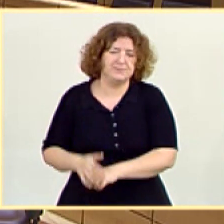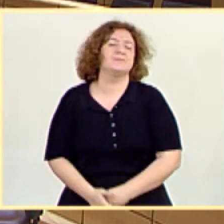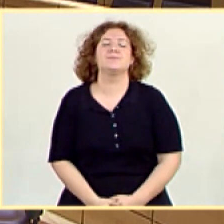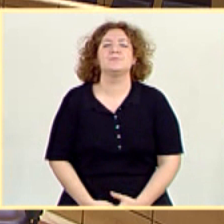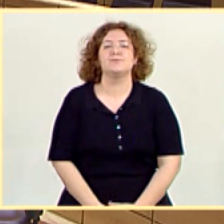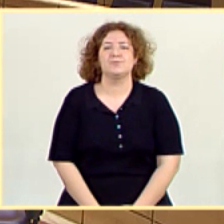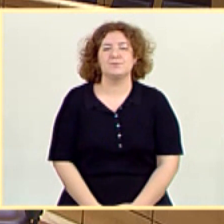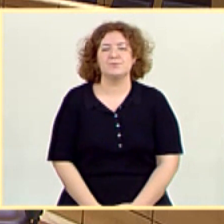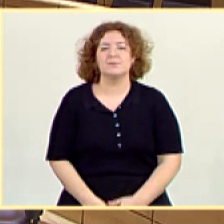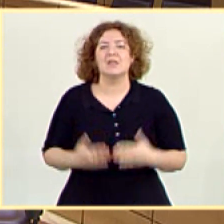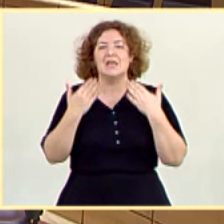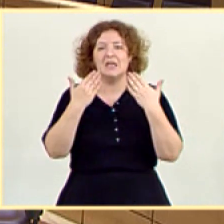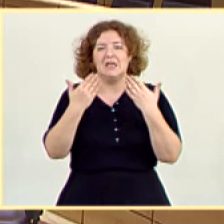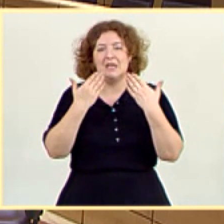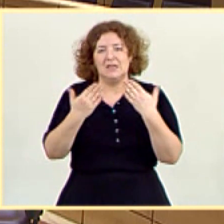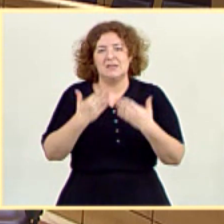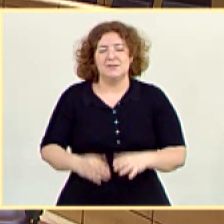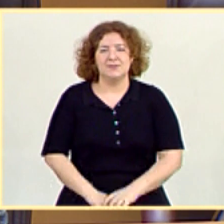Gracias, señora ministra.